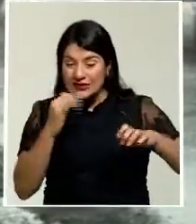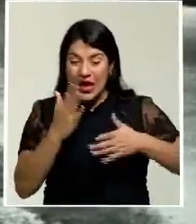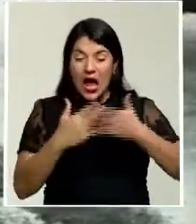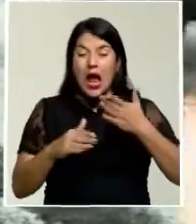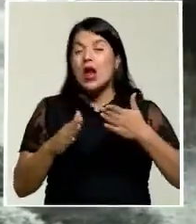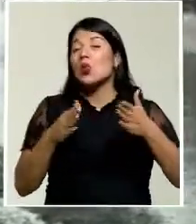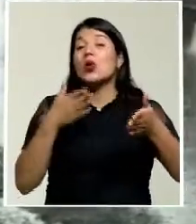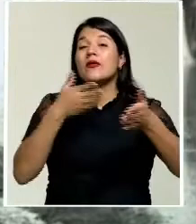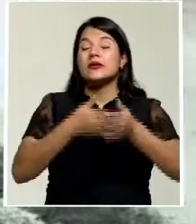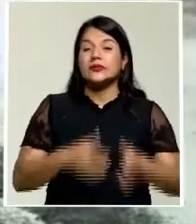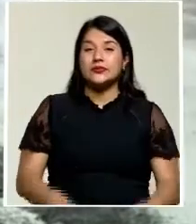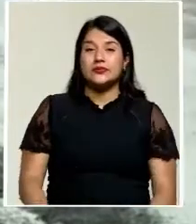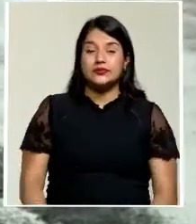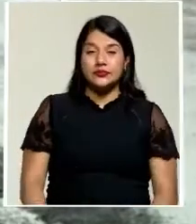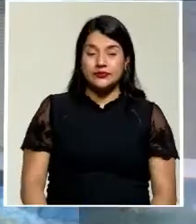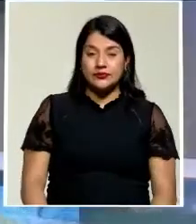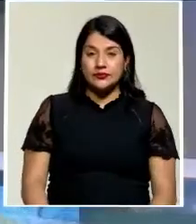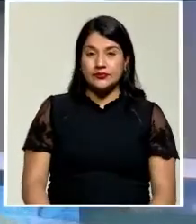onda tropical.